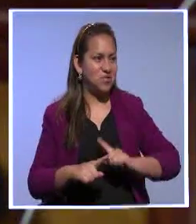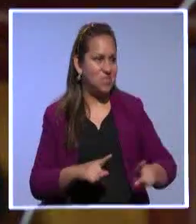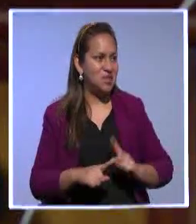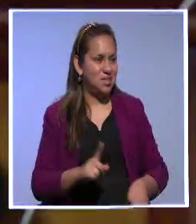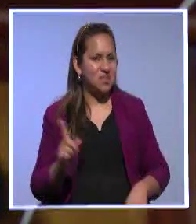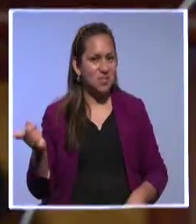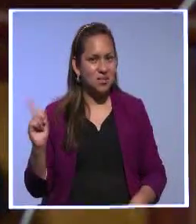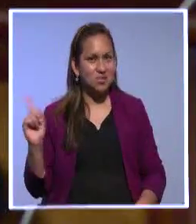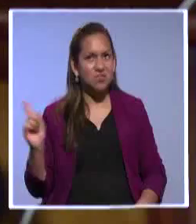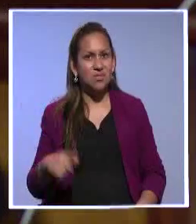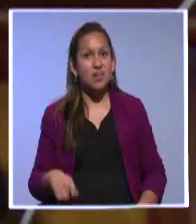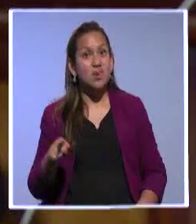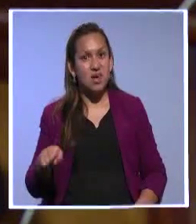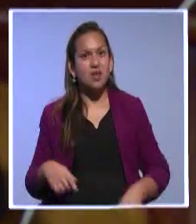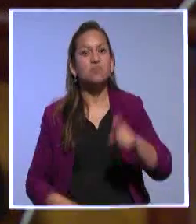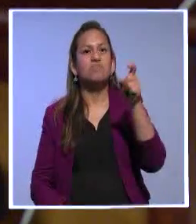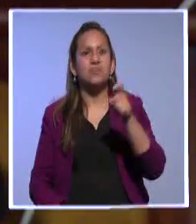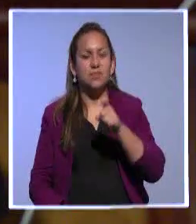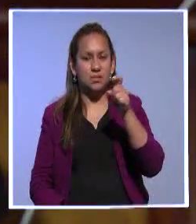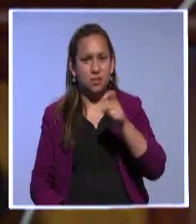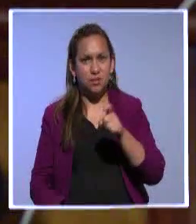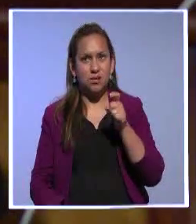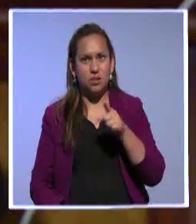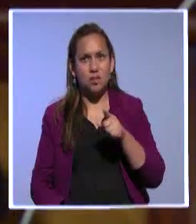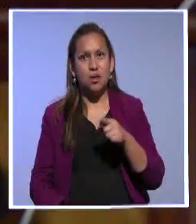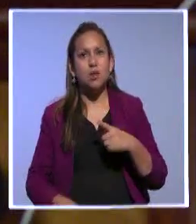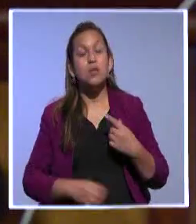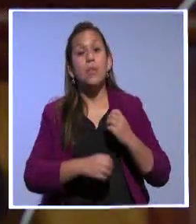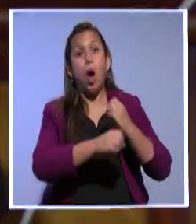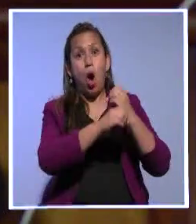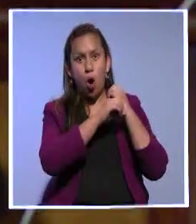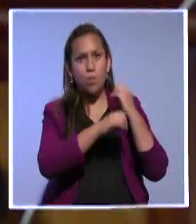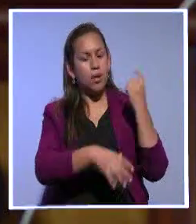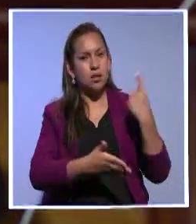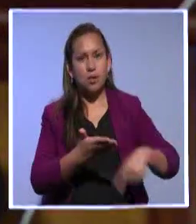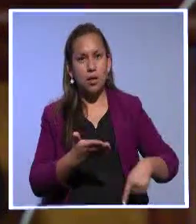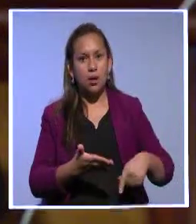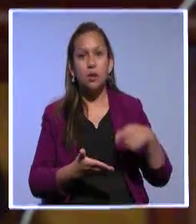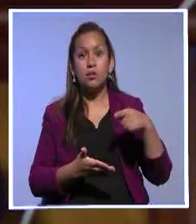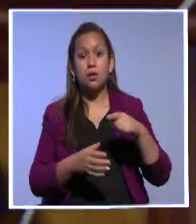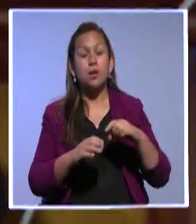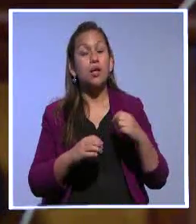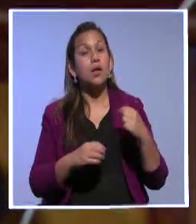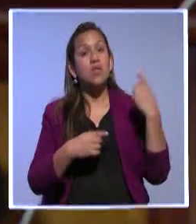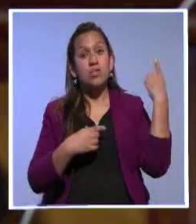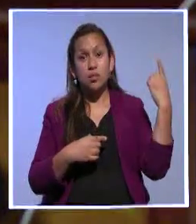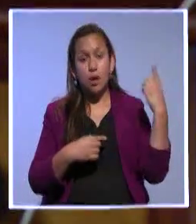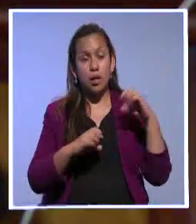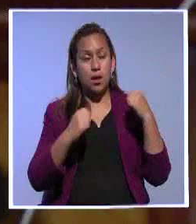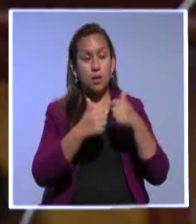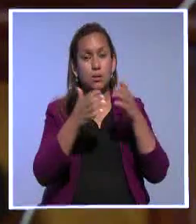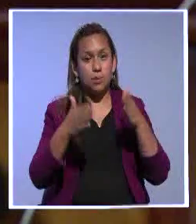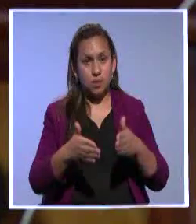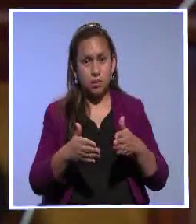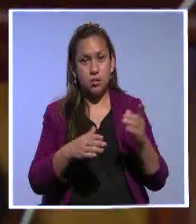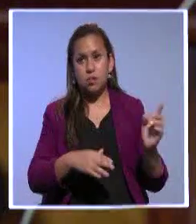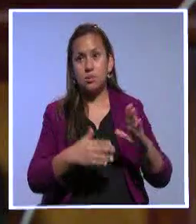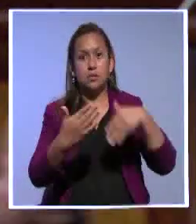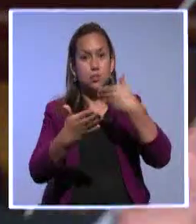y eso va a ser necesario o va a obligar a que los políticos que lleguen al seno del plenario de esta Asamblea a